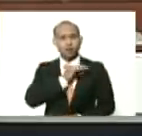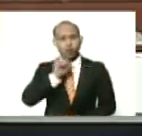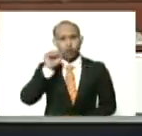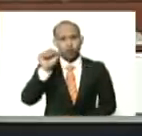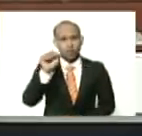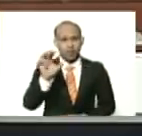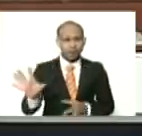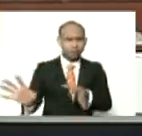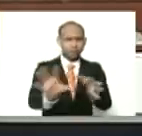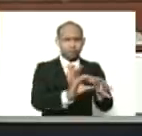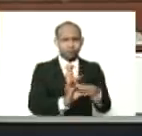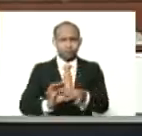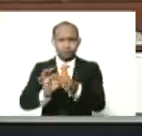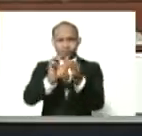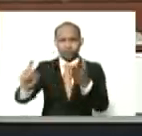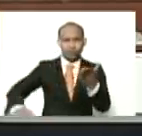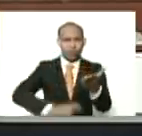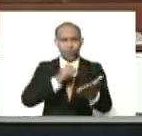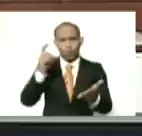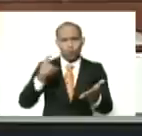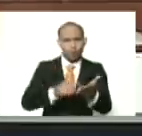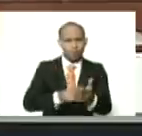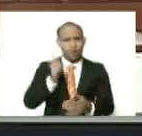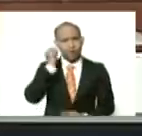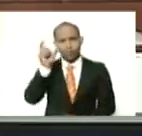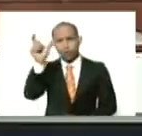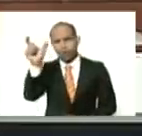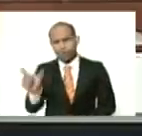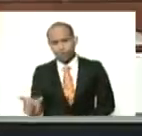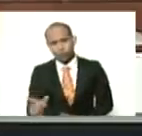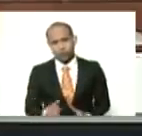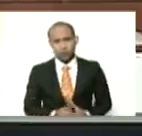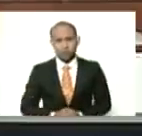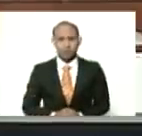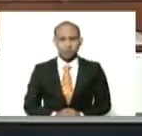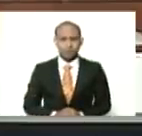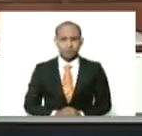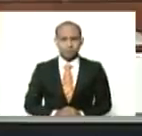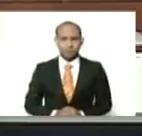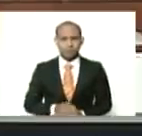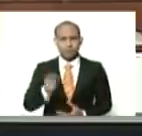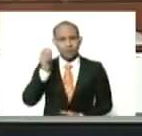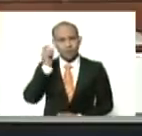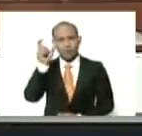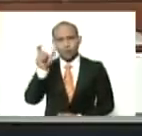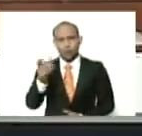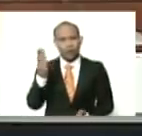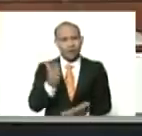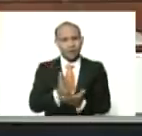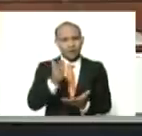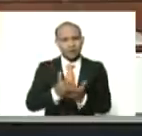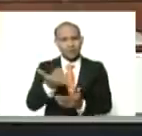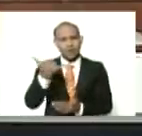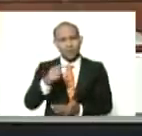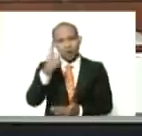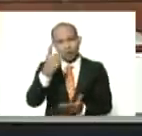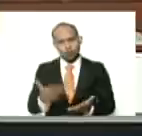la emancipación definitiva, de la mujer, a las mujeres, siempre le tenemos un regalo,